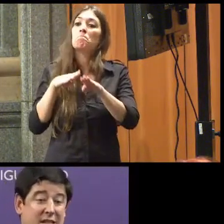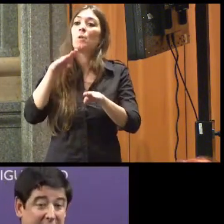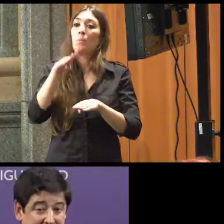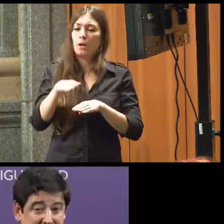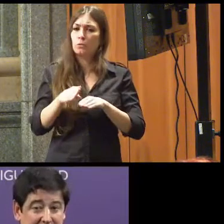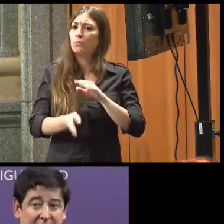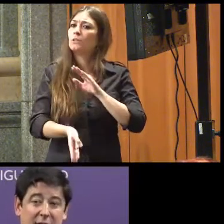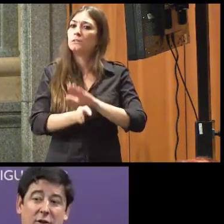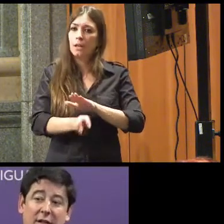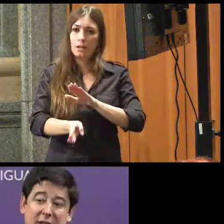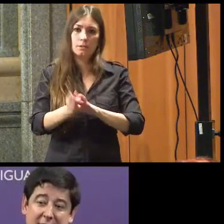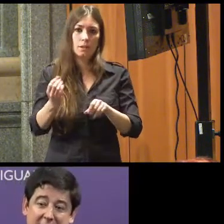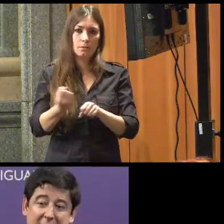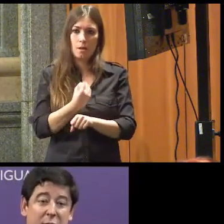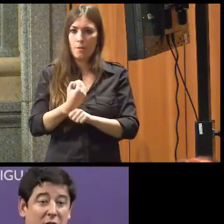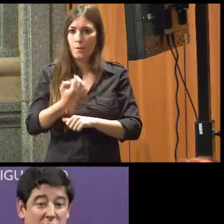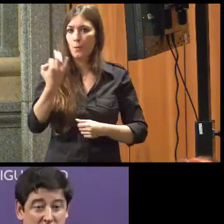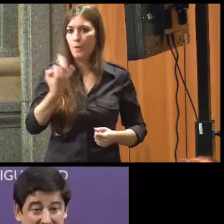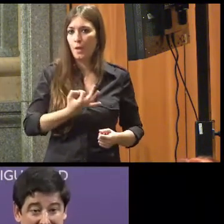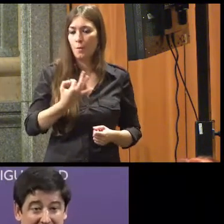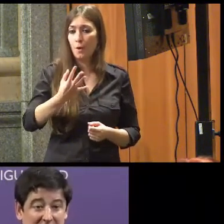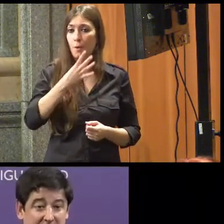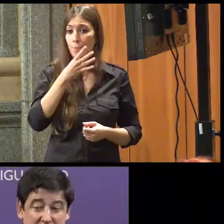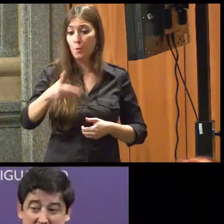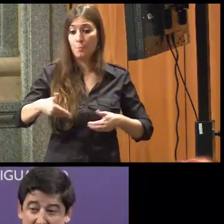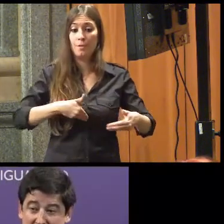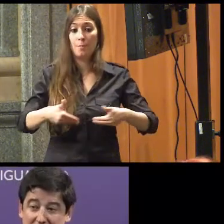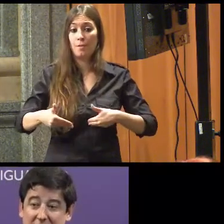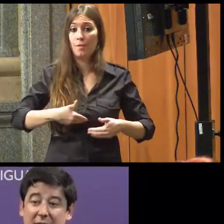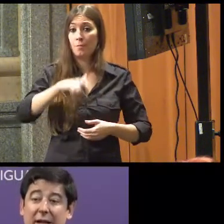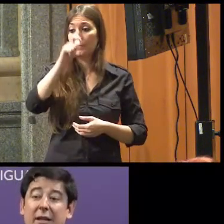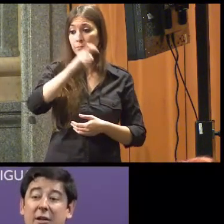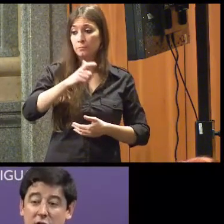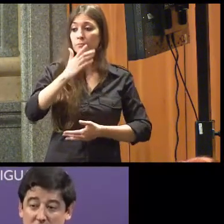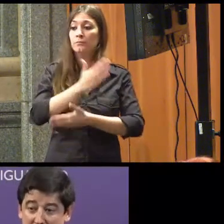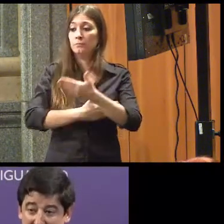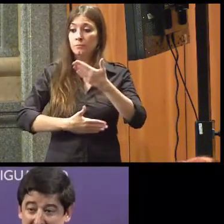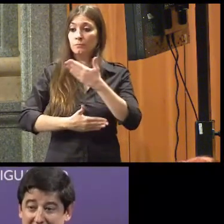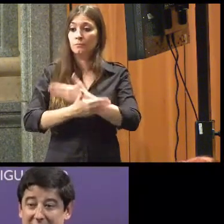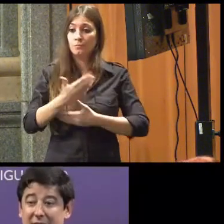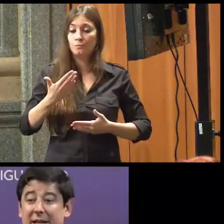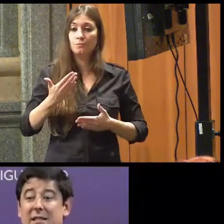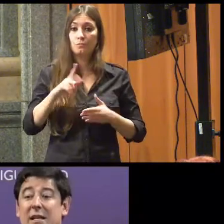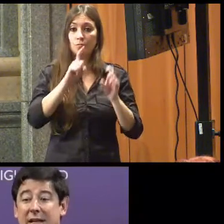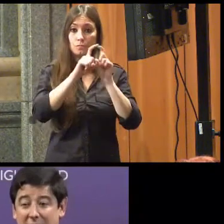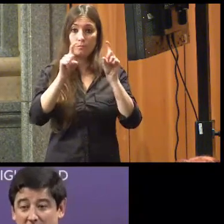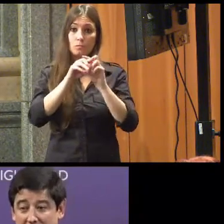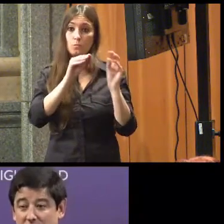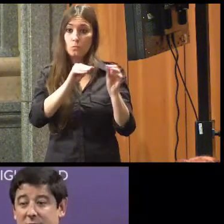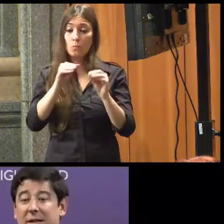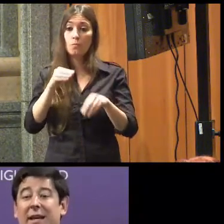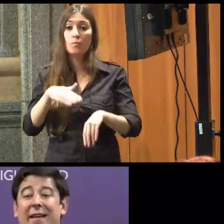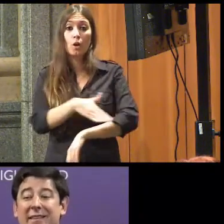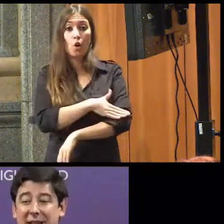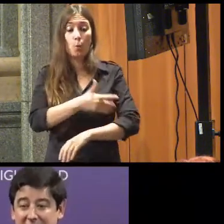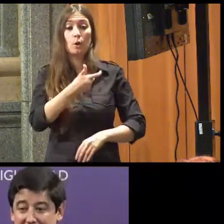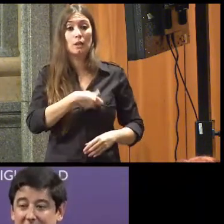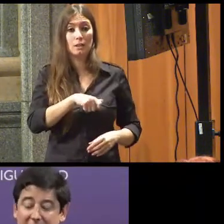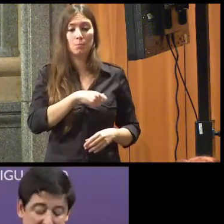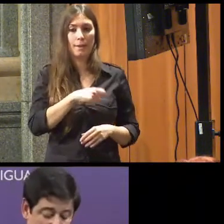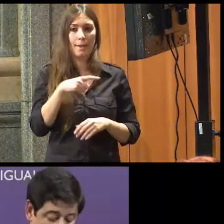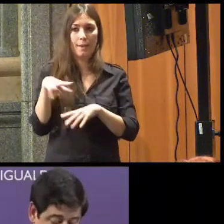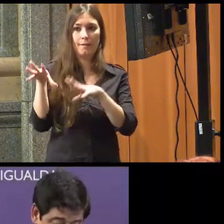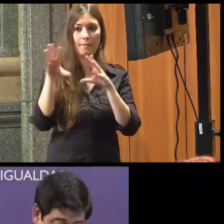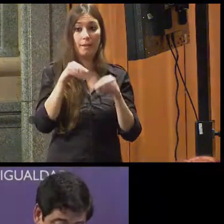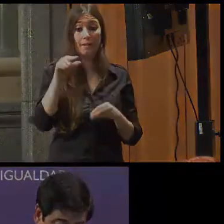Tenemos que seguir trabajando en esa línea porque nos lo demandan las personas con discapacidad, nos lo demandan las entidades y el gobierno de España entiende